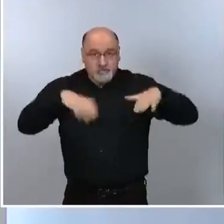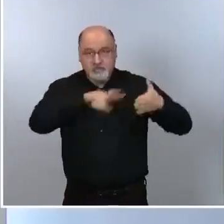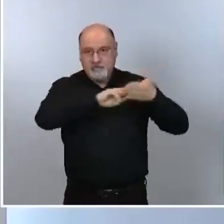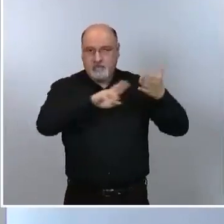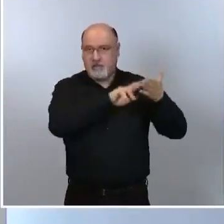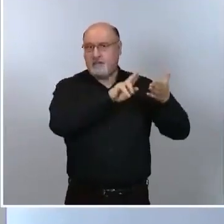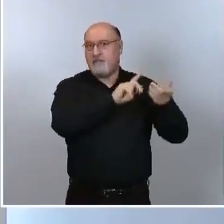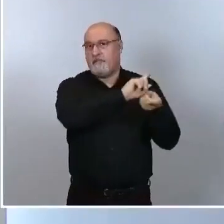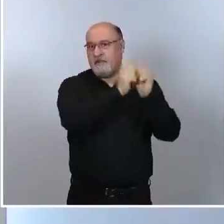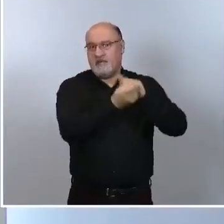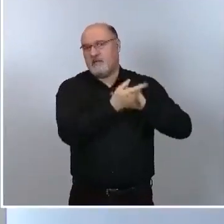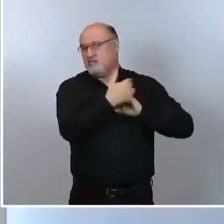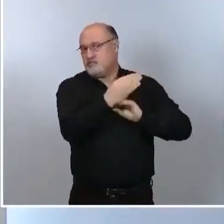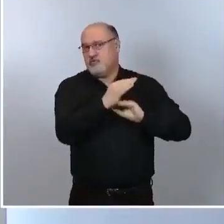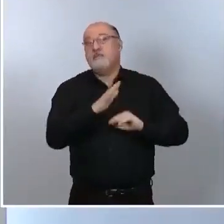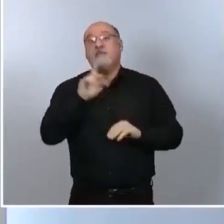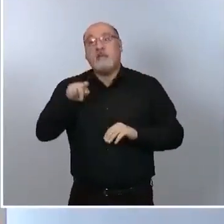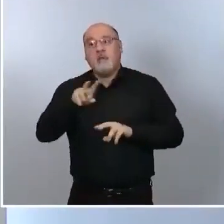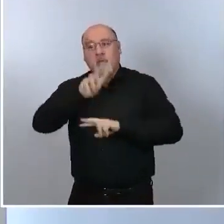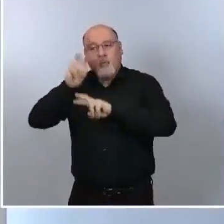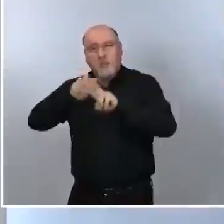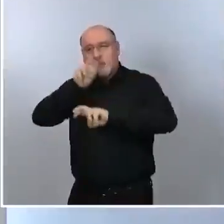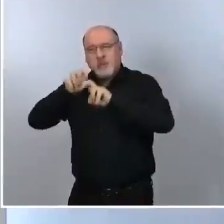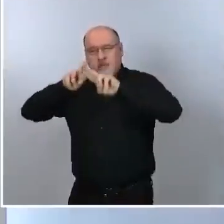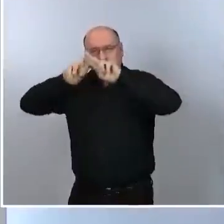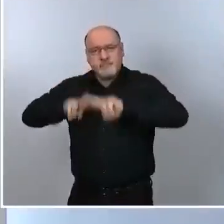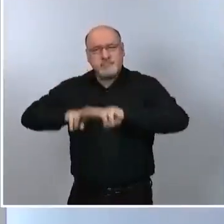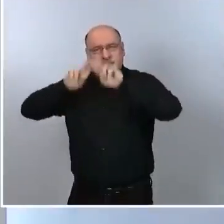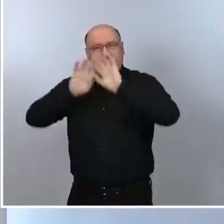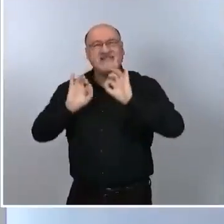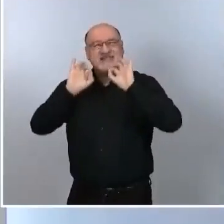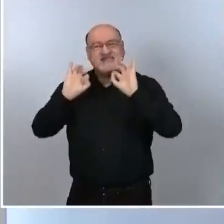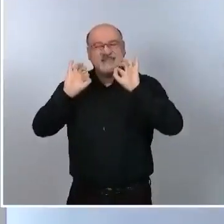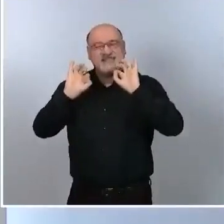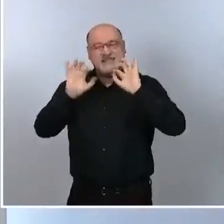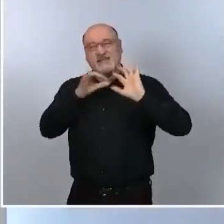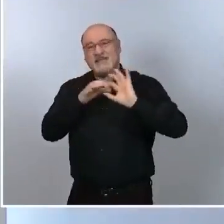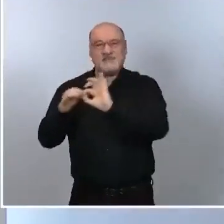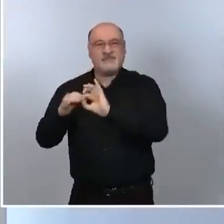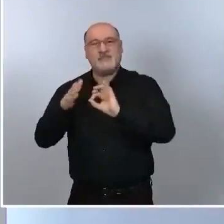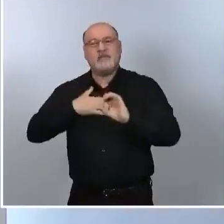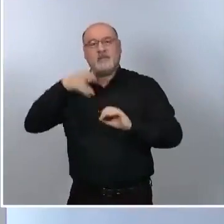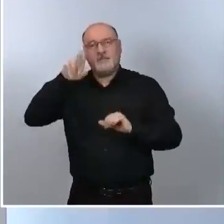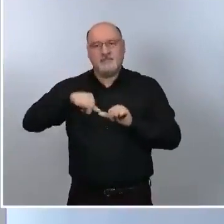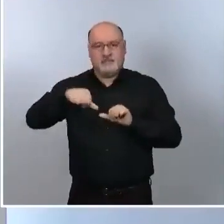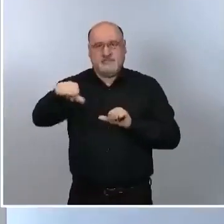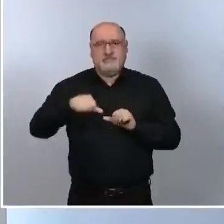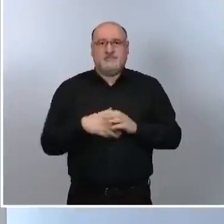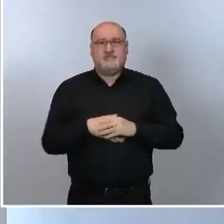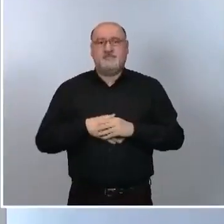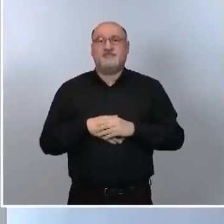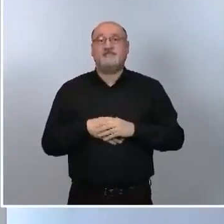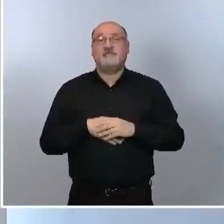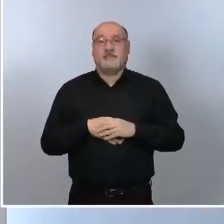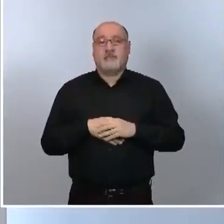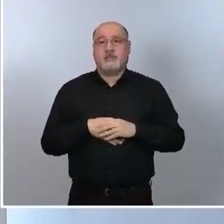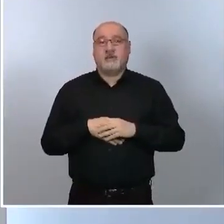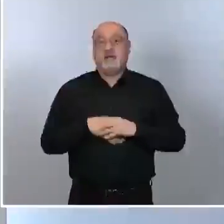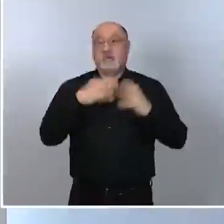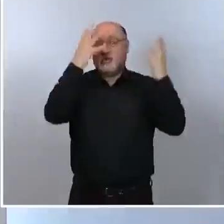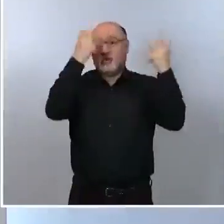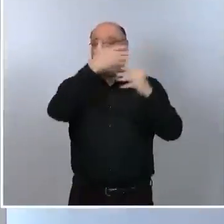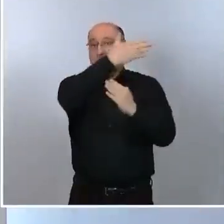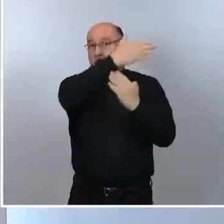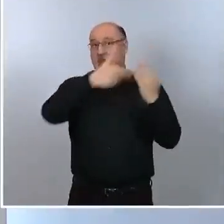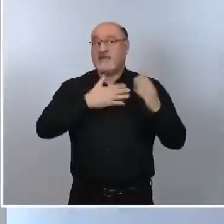número importante también de casos que están, digamos, pendientes de confirmación. La, digamos, la incidencia de la variante